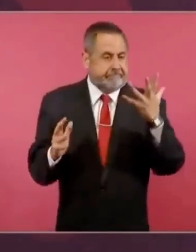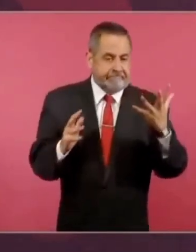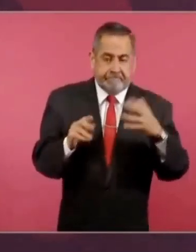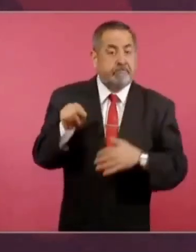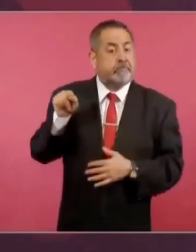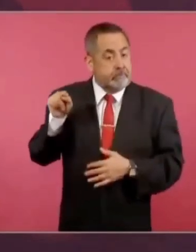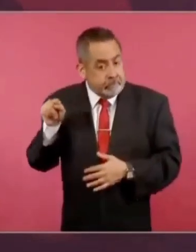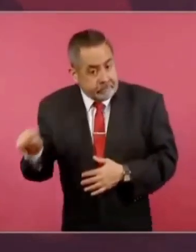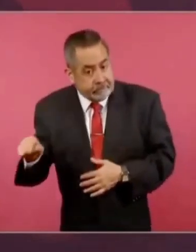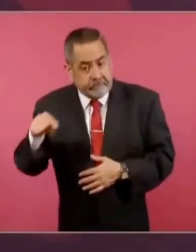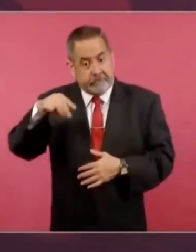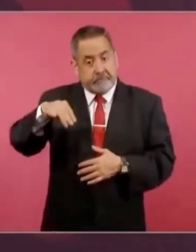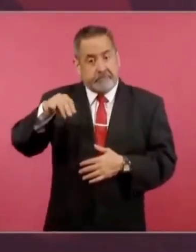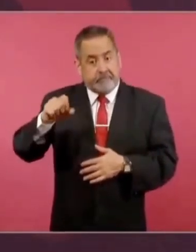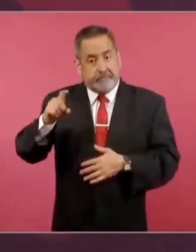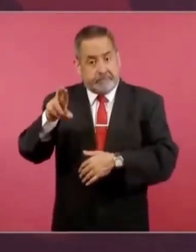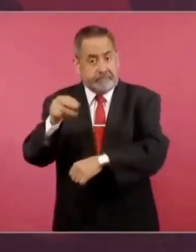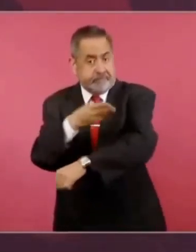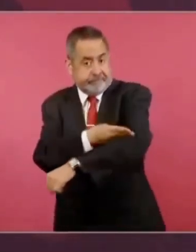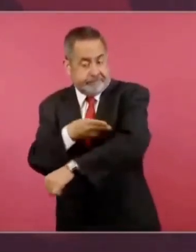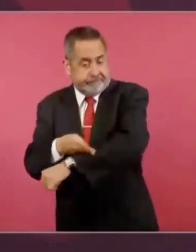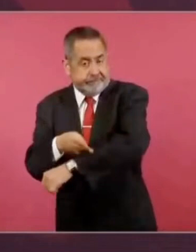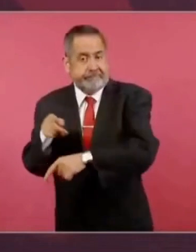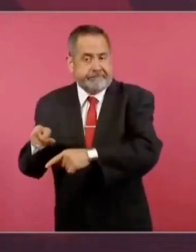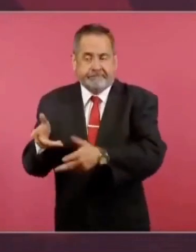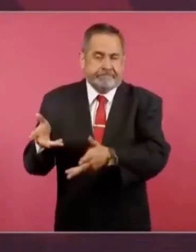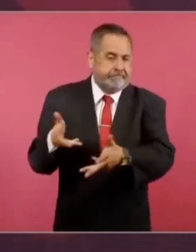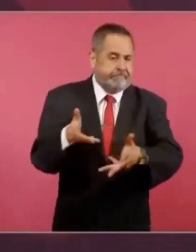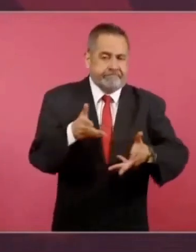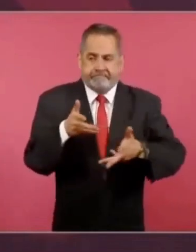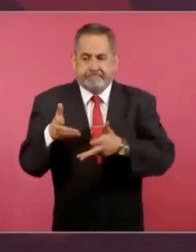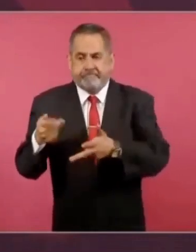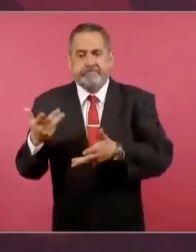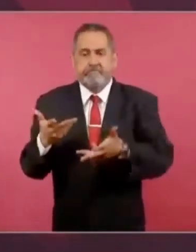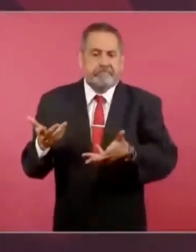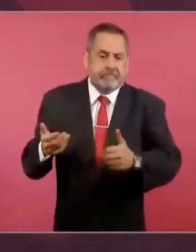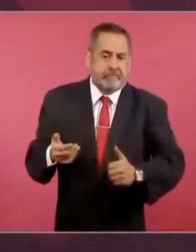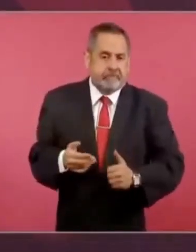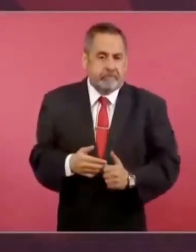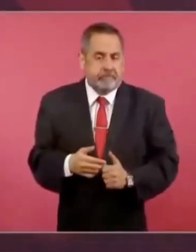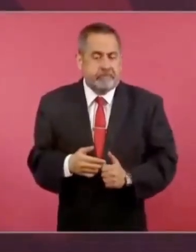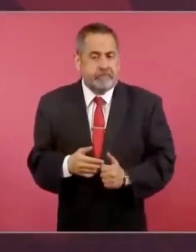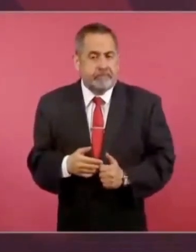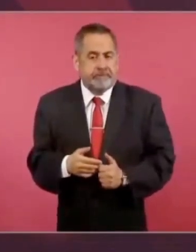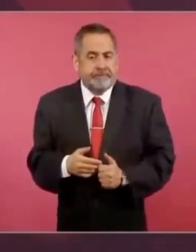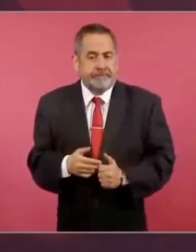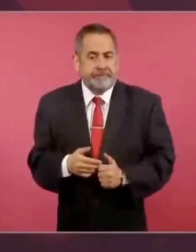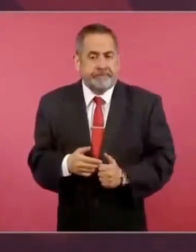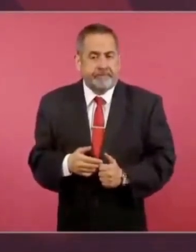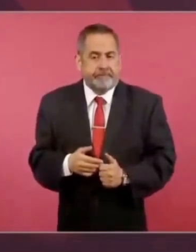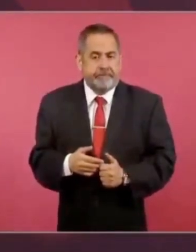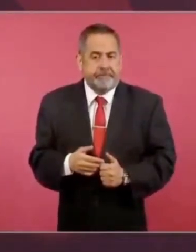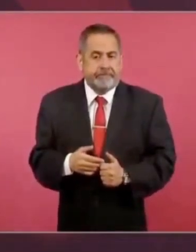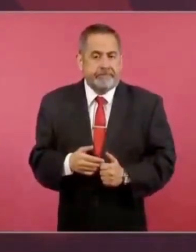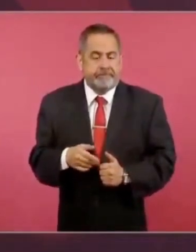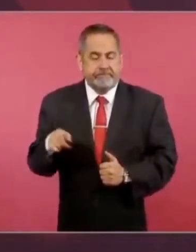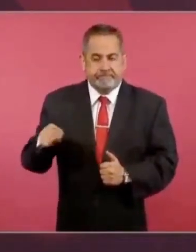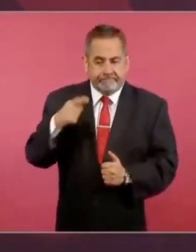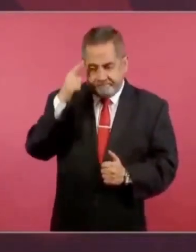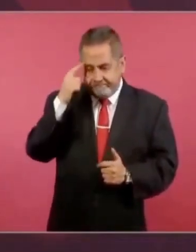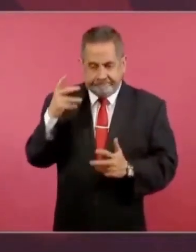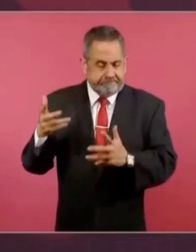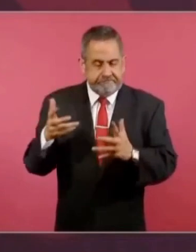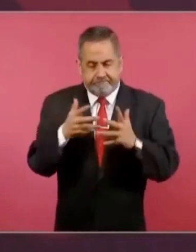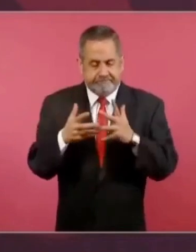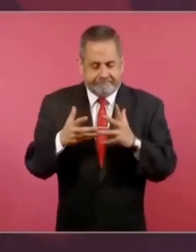Madero a enfrentar